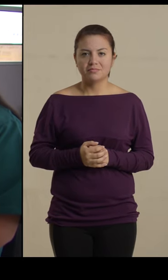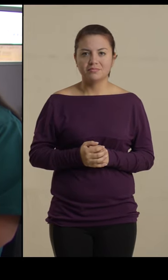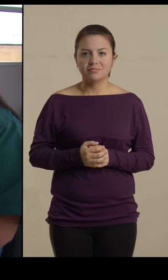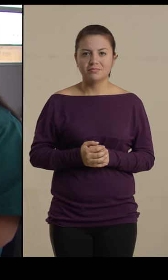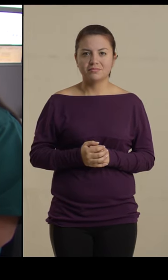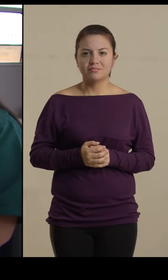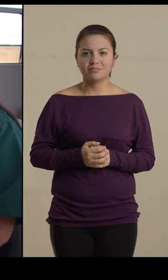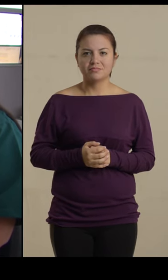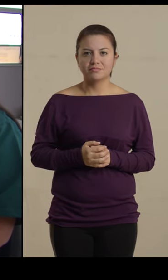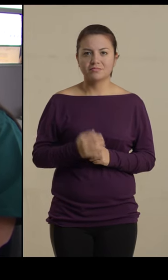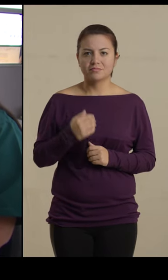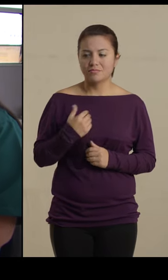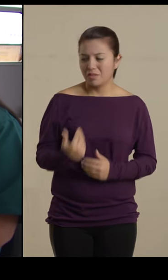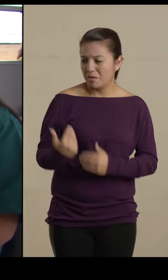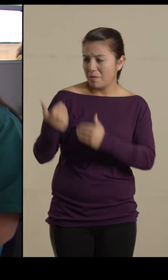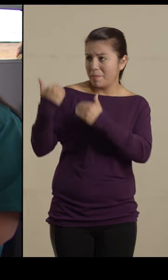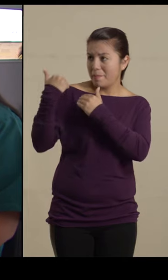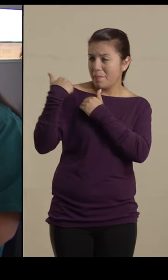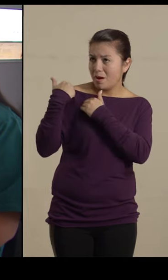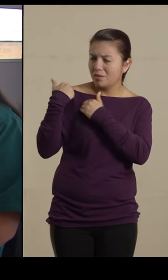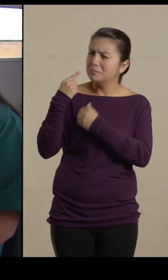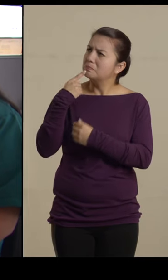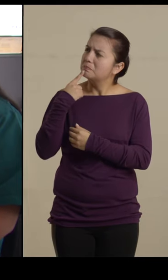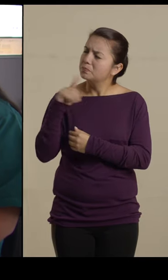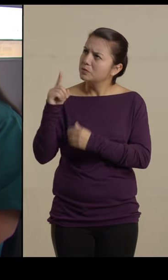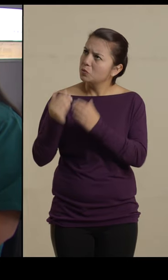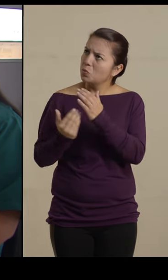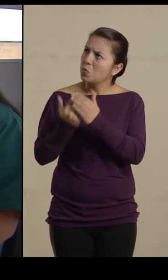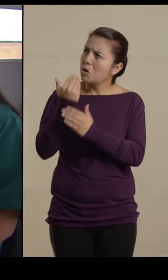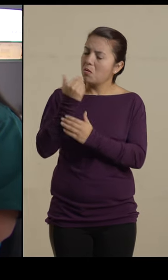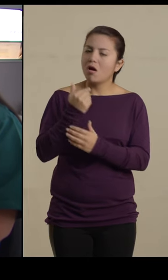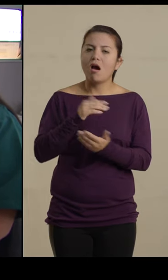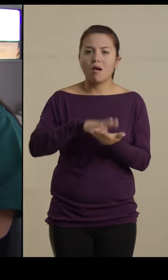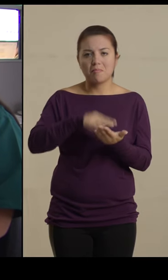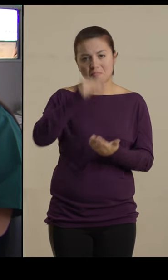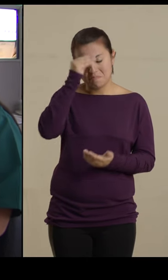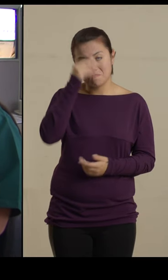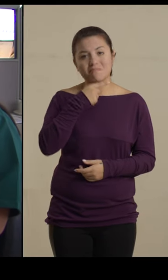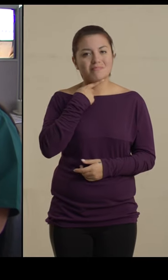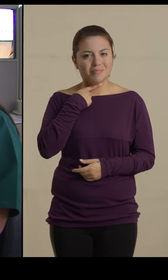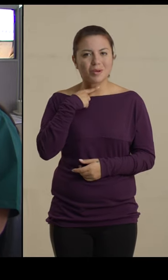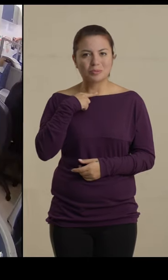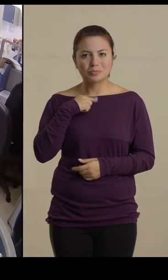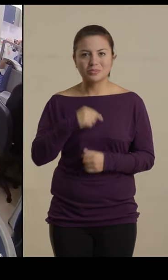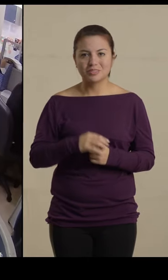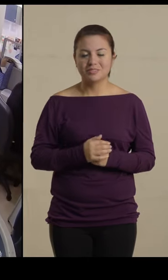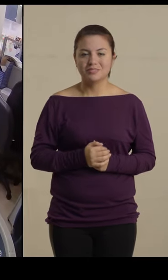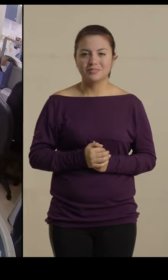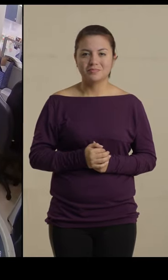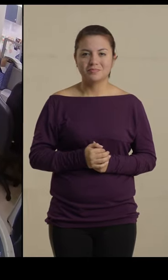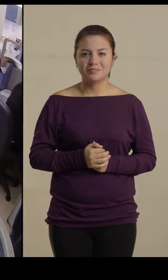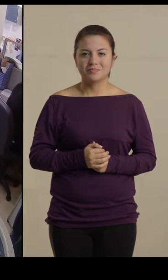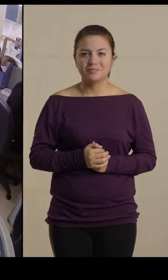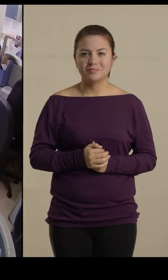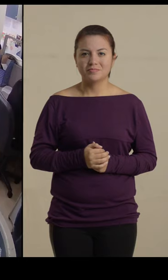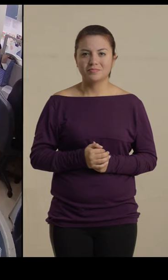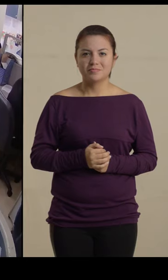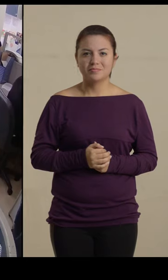Me he gustado. Ahora sí tengo funciones nuevas. Como